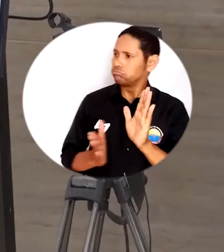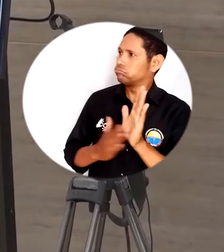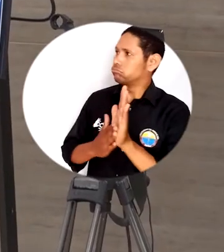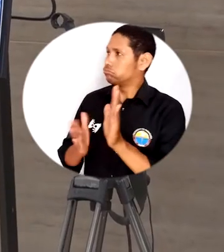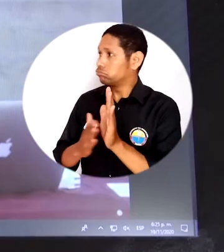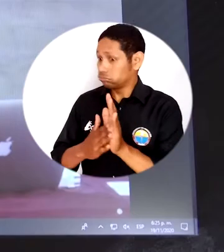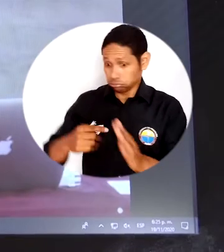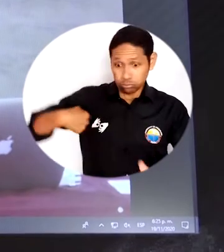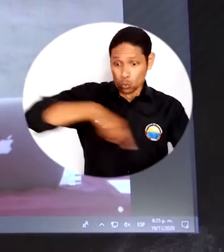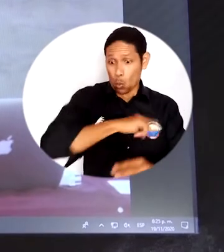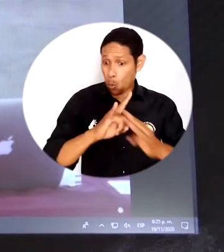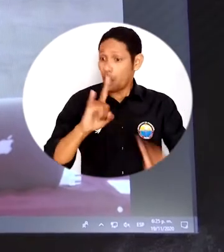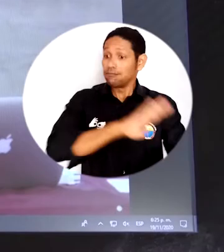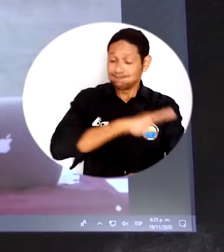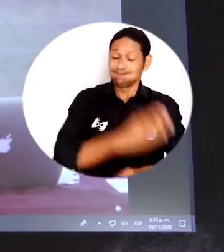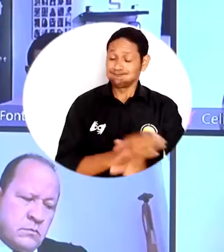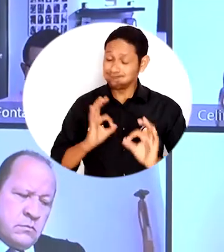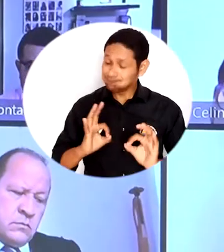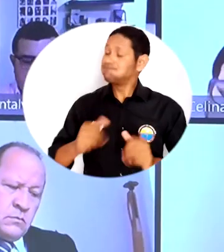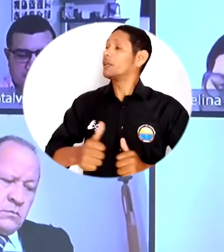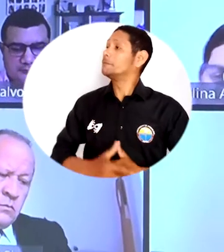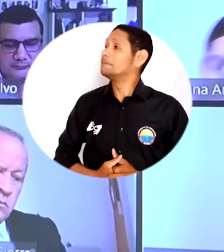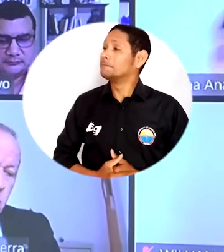pares esa fortaleza que tenemos desde este factor.